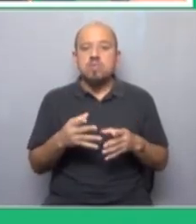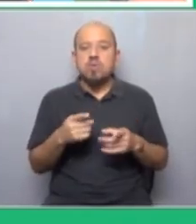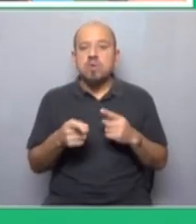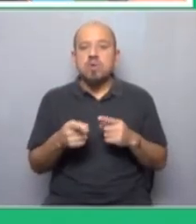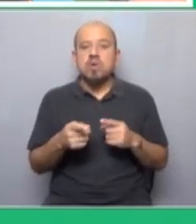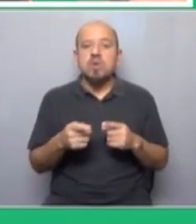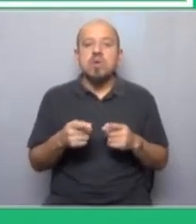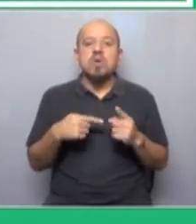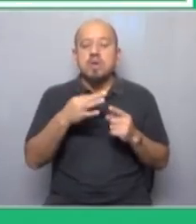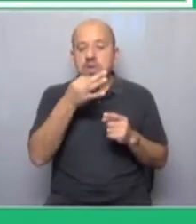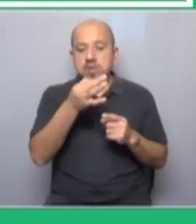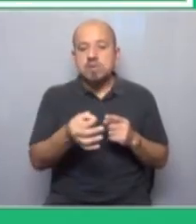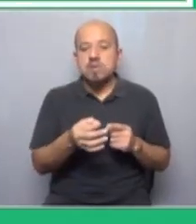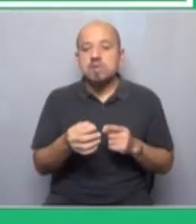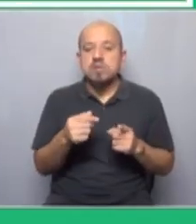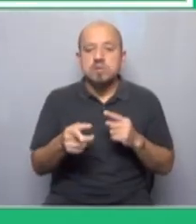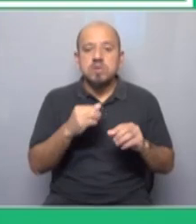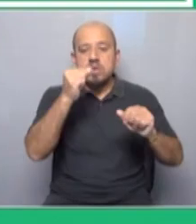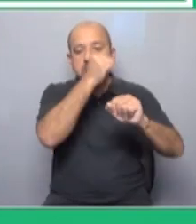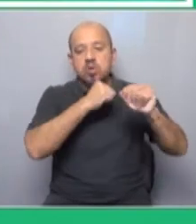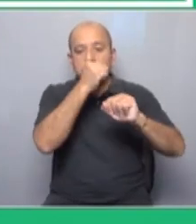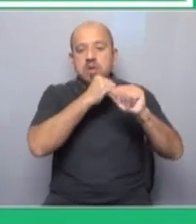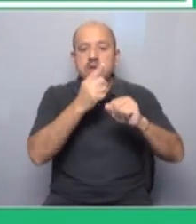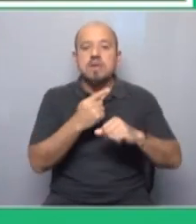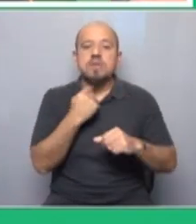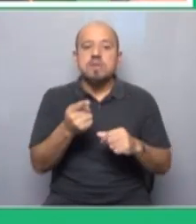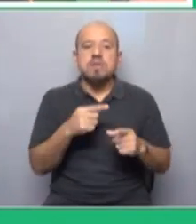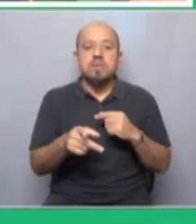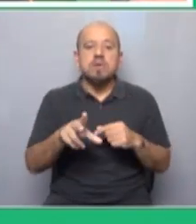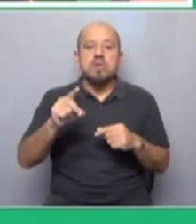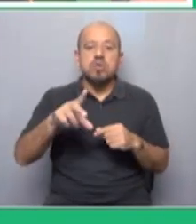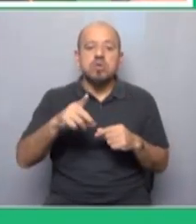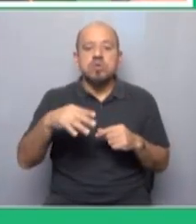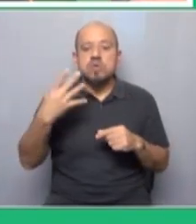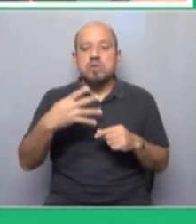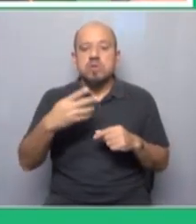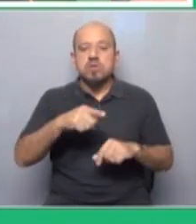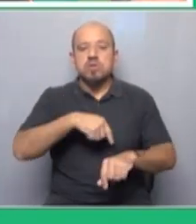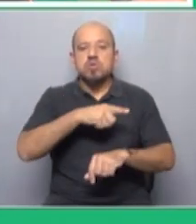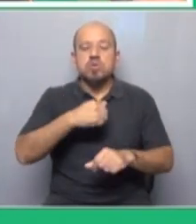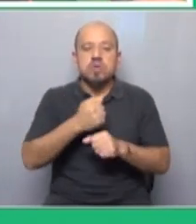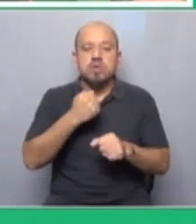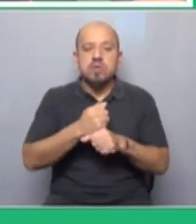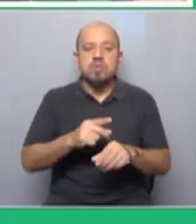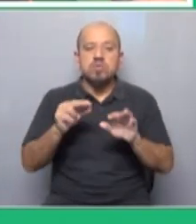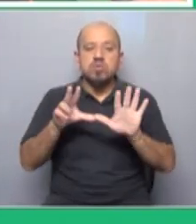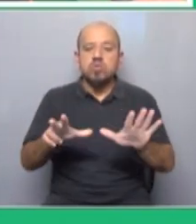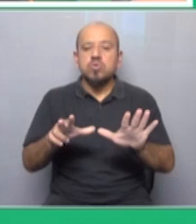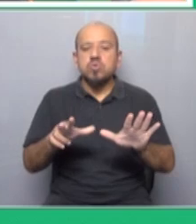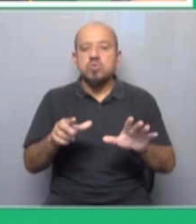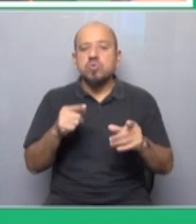hacia ese lado sino decir bueno perfecto que la tecnología sirva para que en vez de trabajar 12 o 14 horas trabajemos 8 y distribuyamos mejor